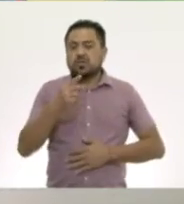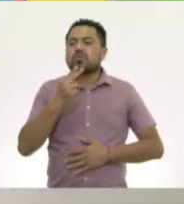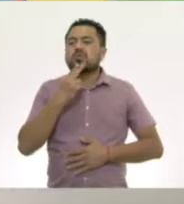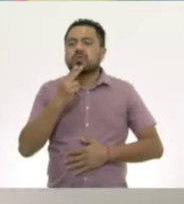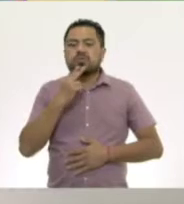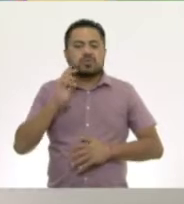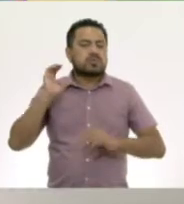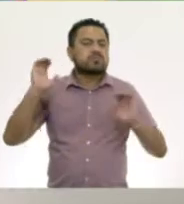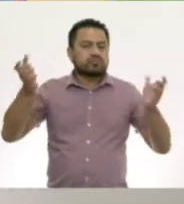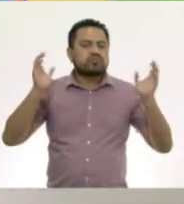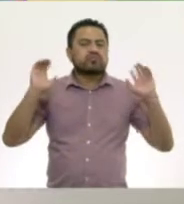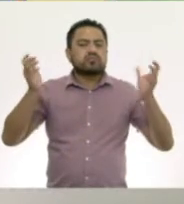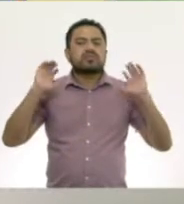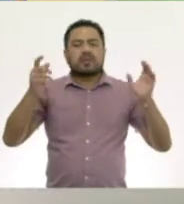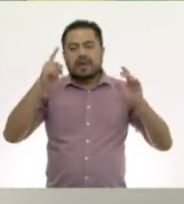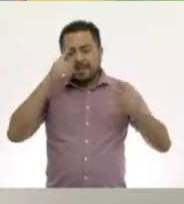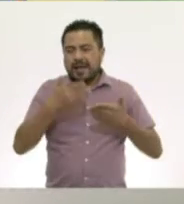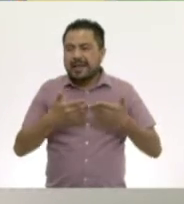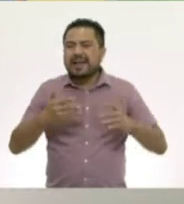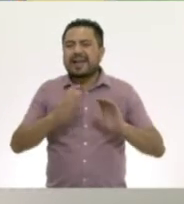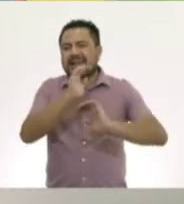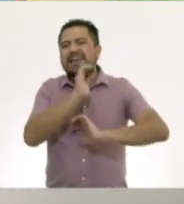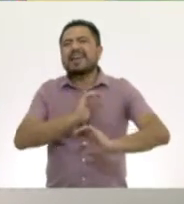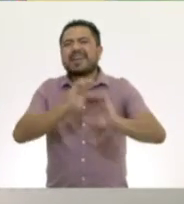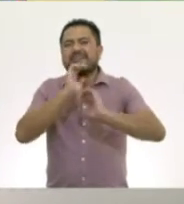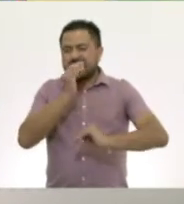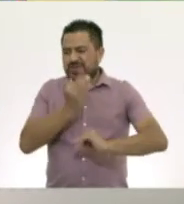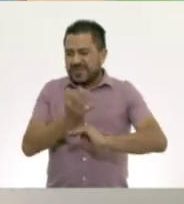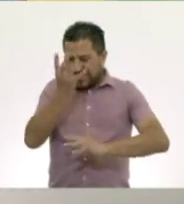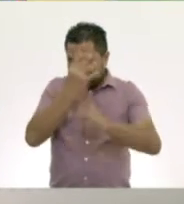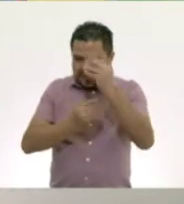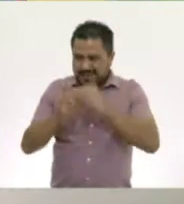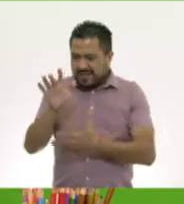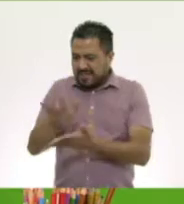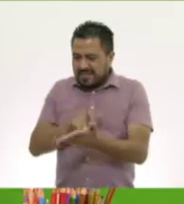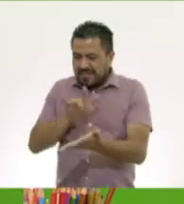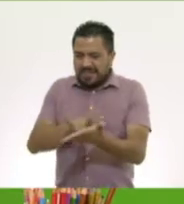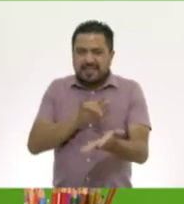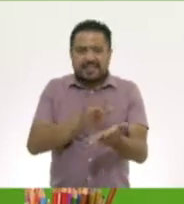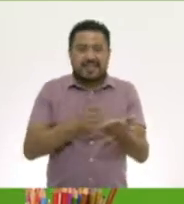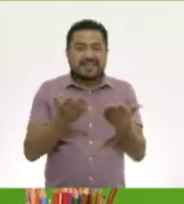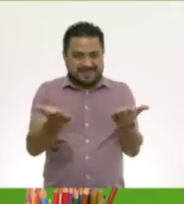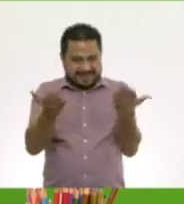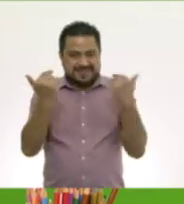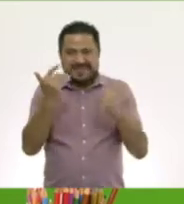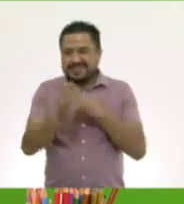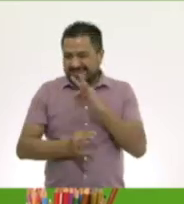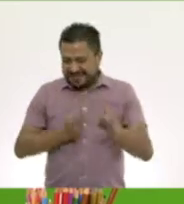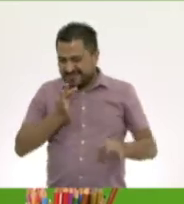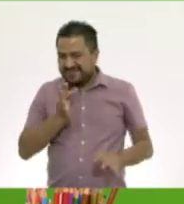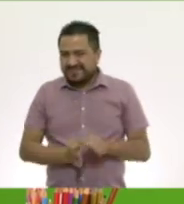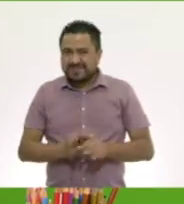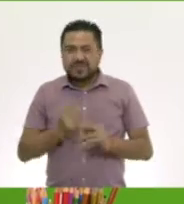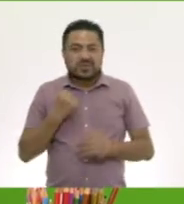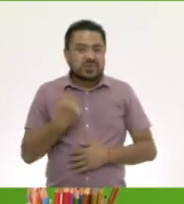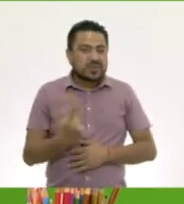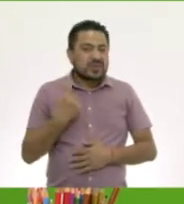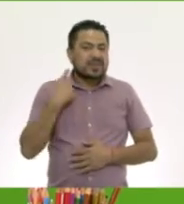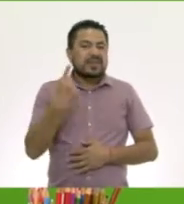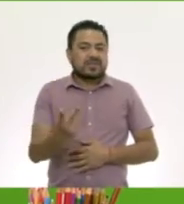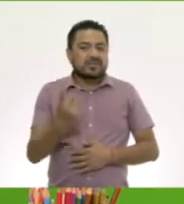nuestras zonajas para seguir el ritmo de la canción que aprendimos el día de hoy. ¡Venga! ¿Listos? ¡Una,